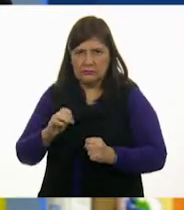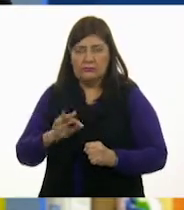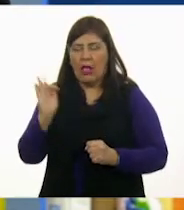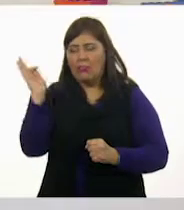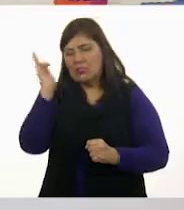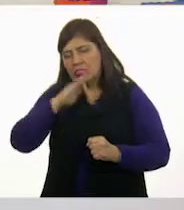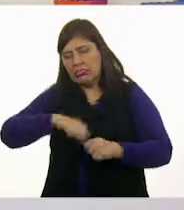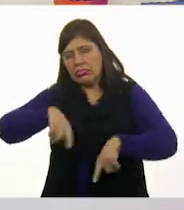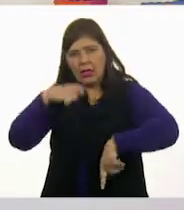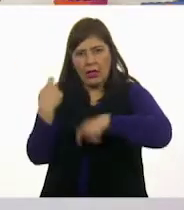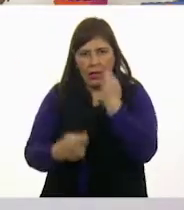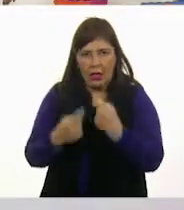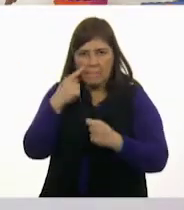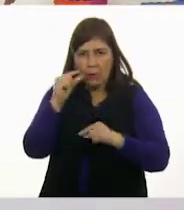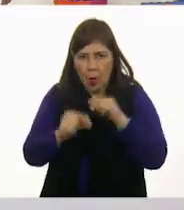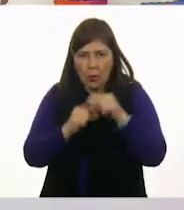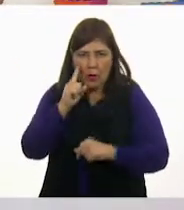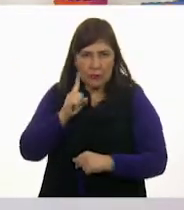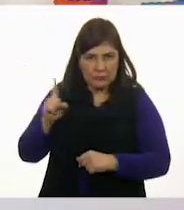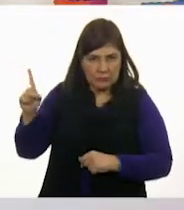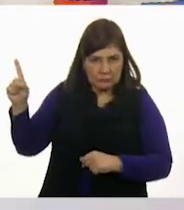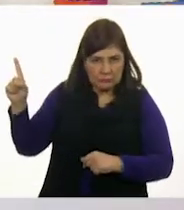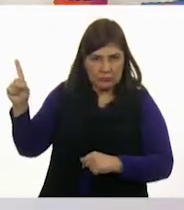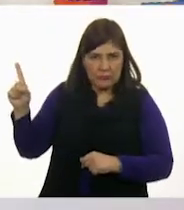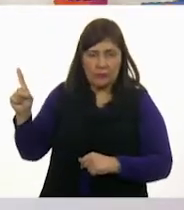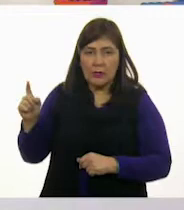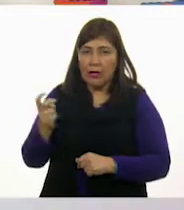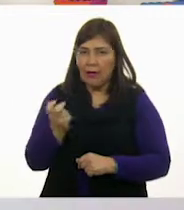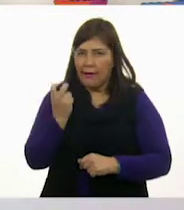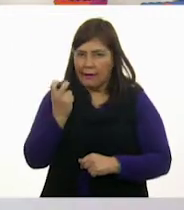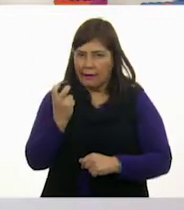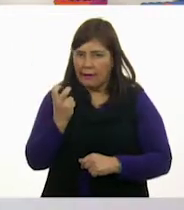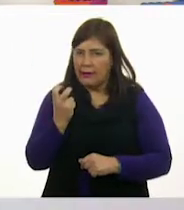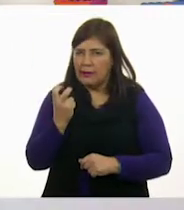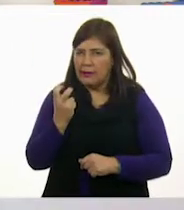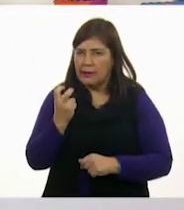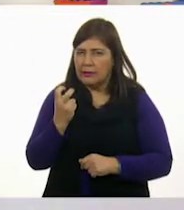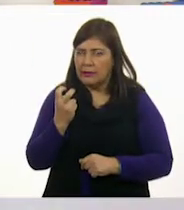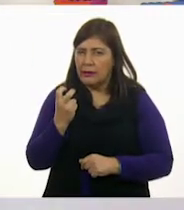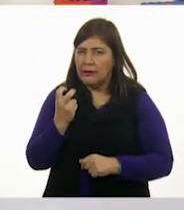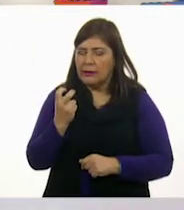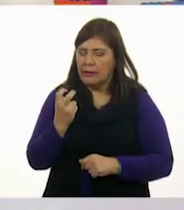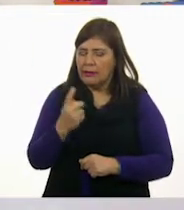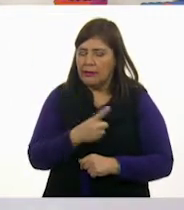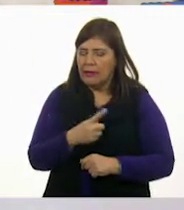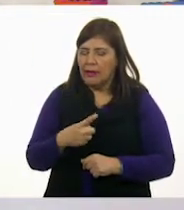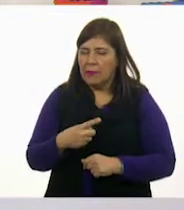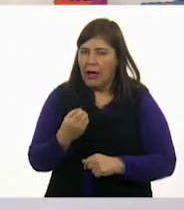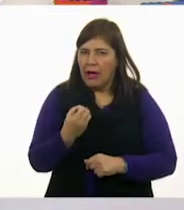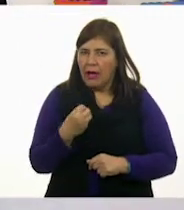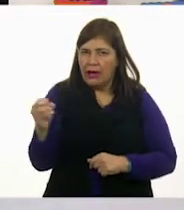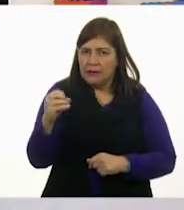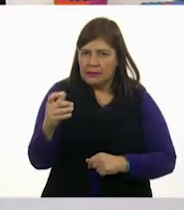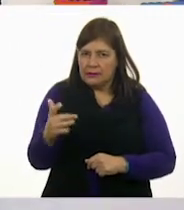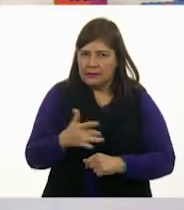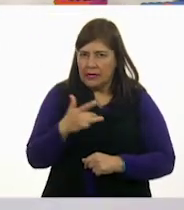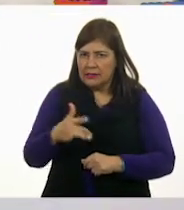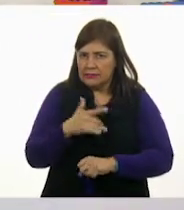Suavemente, poco a poco. Porque esto es cuestión de sentir la emoción.